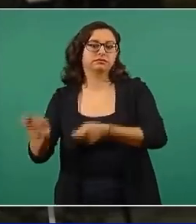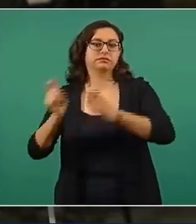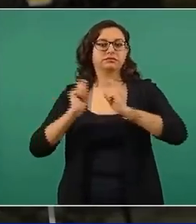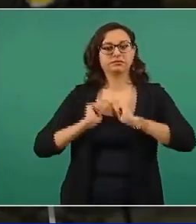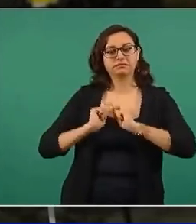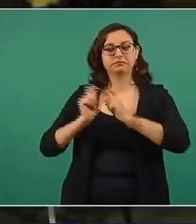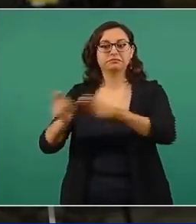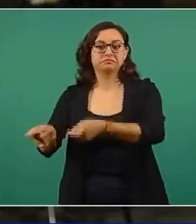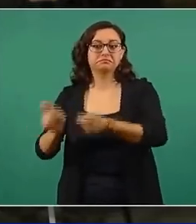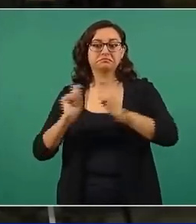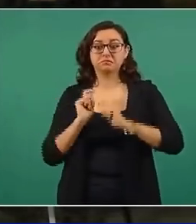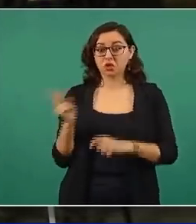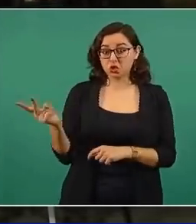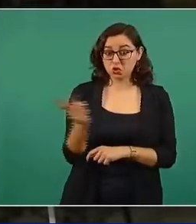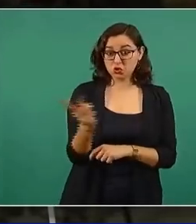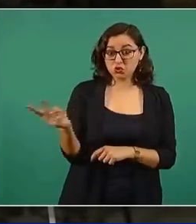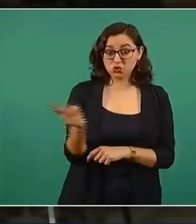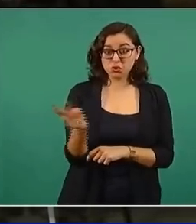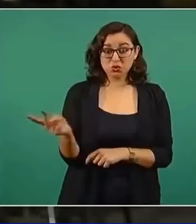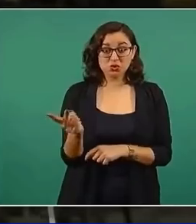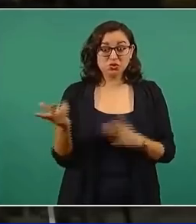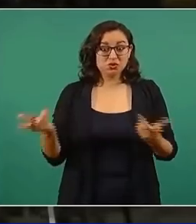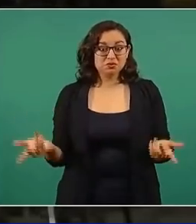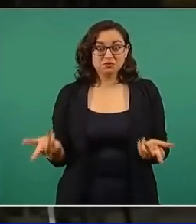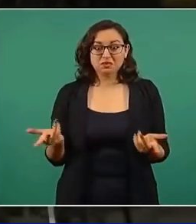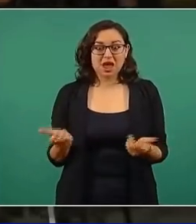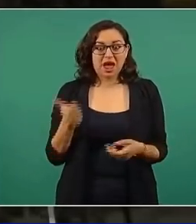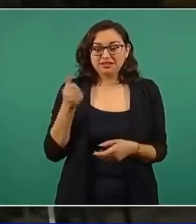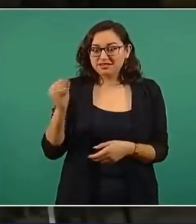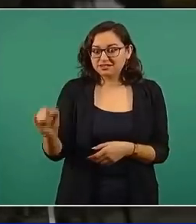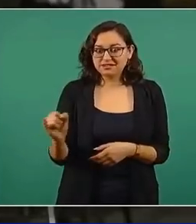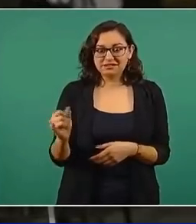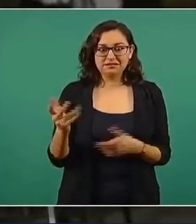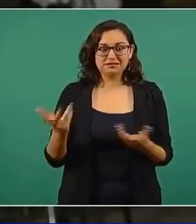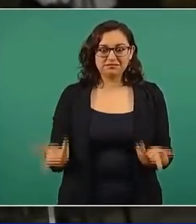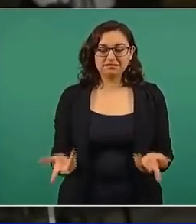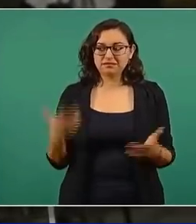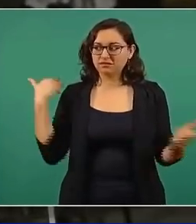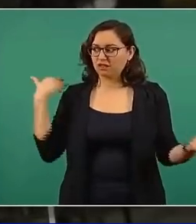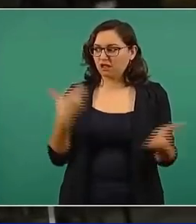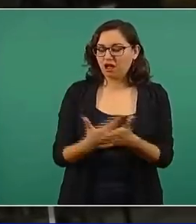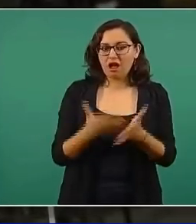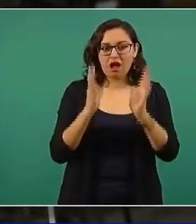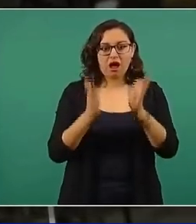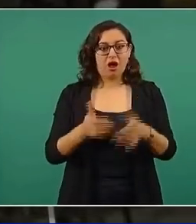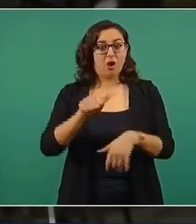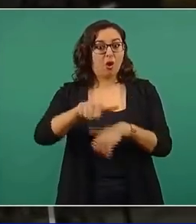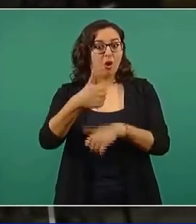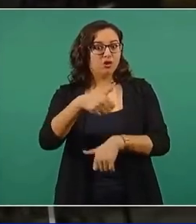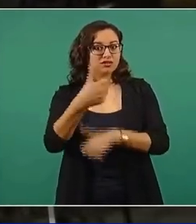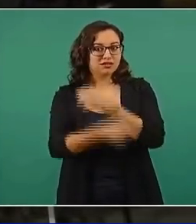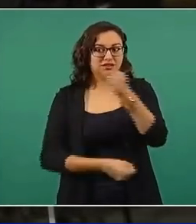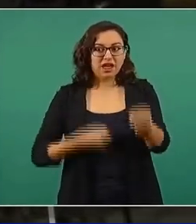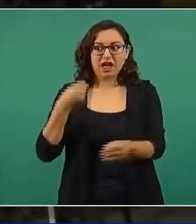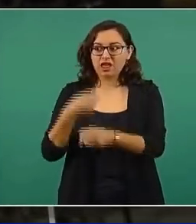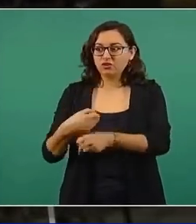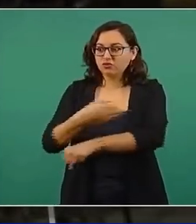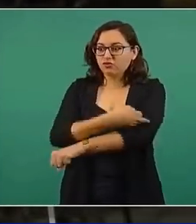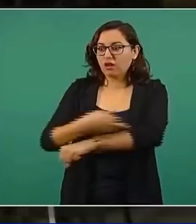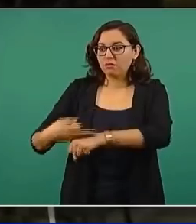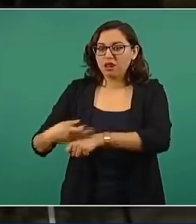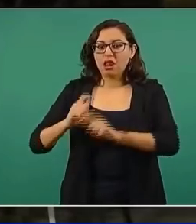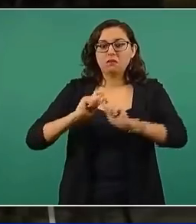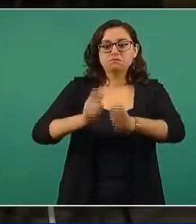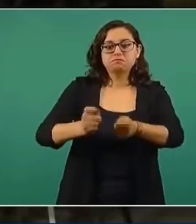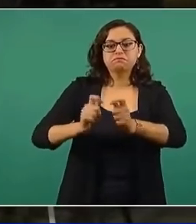e ingresa otro, termina el periodo el hermano e ingresa otro. Y bueno, son 11 años que llevan ocupando la alcaldía y que en esos 11 años